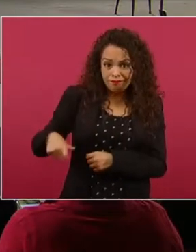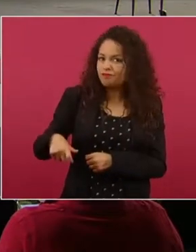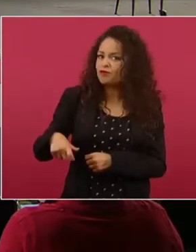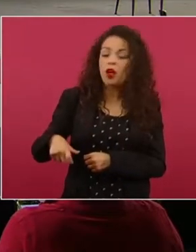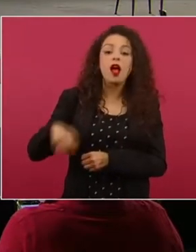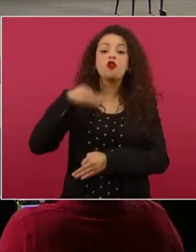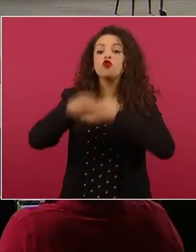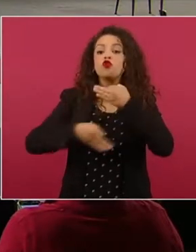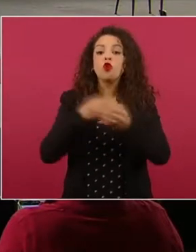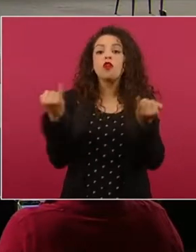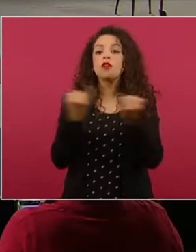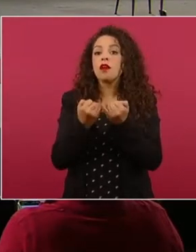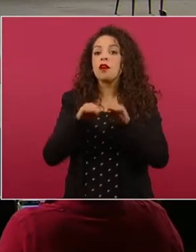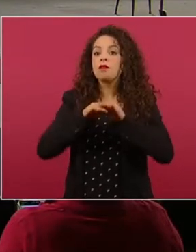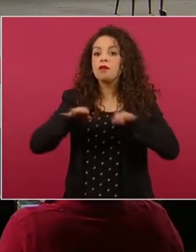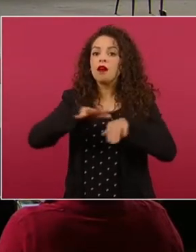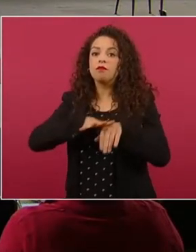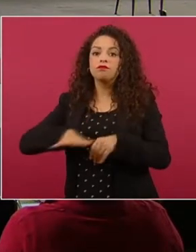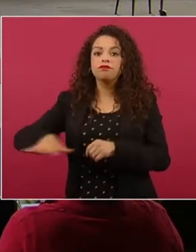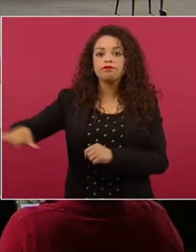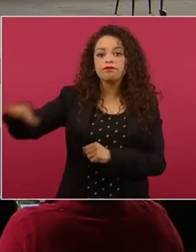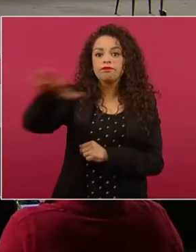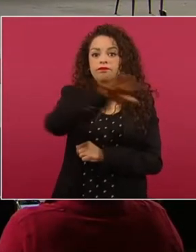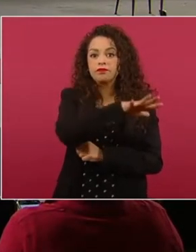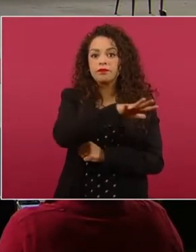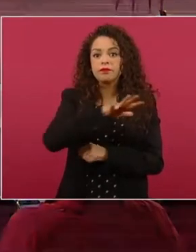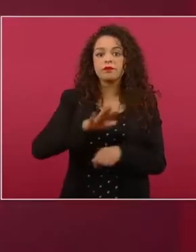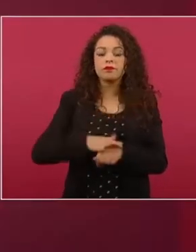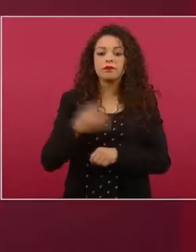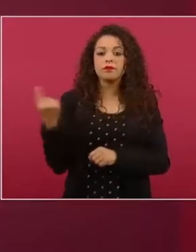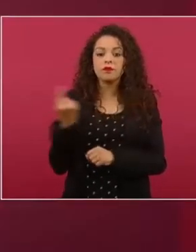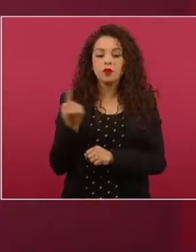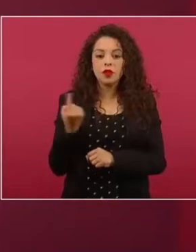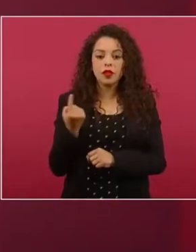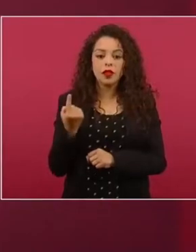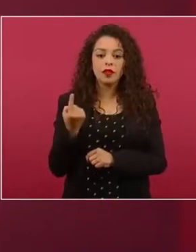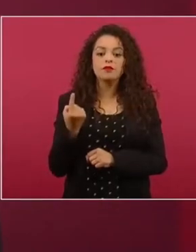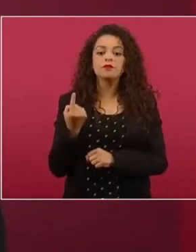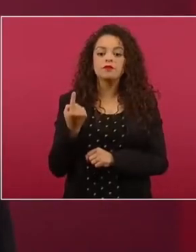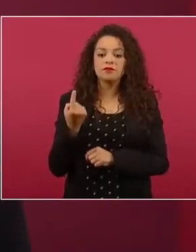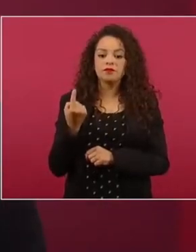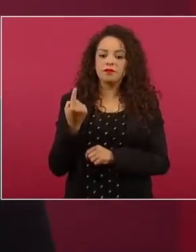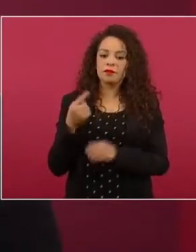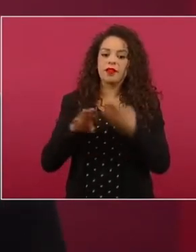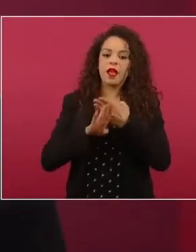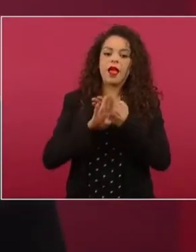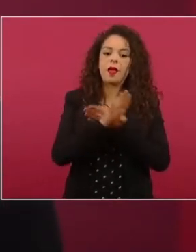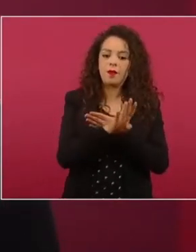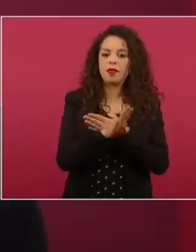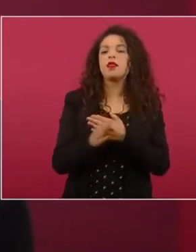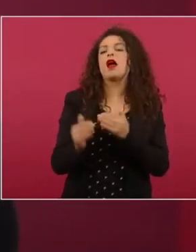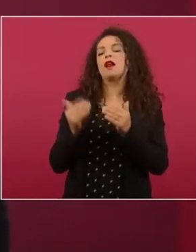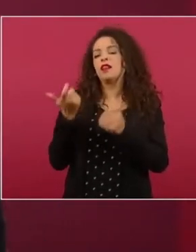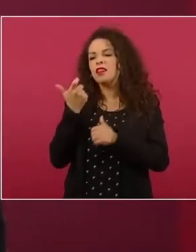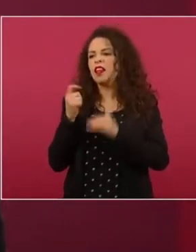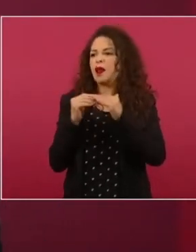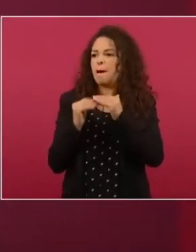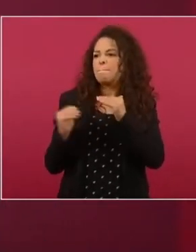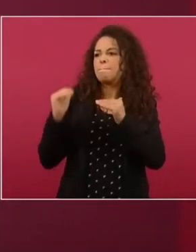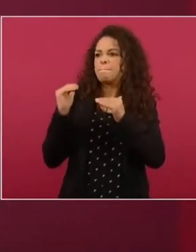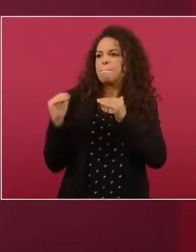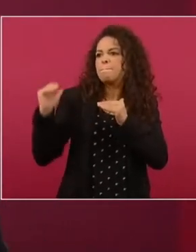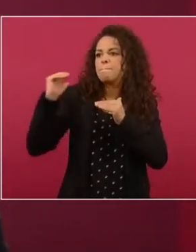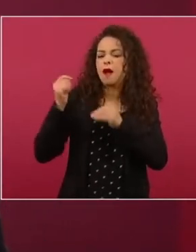población al evitar efectos secundarios como mayores incrementos en ciertos productos por el